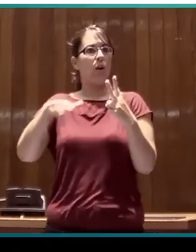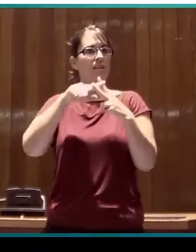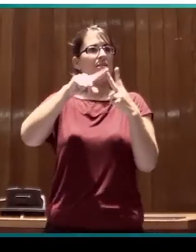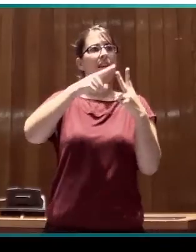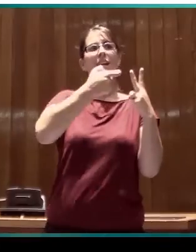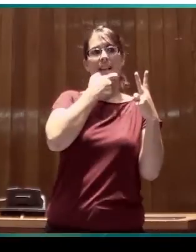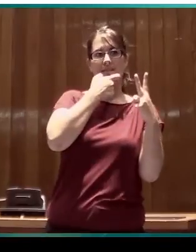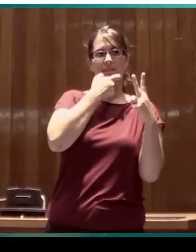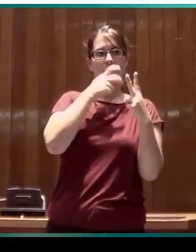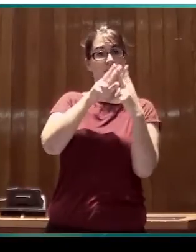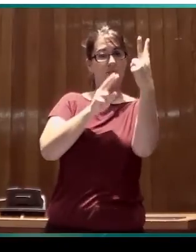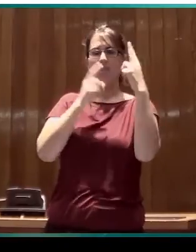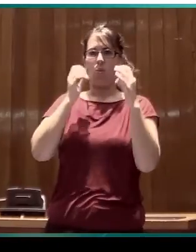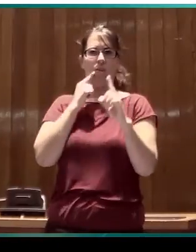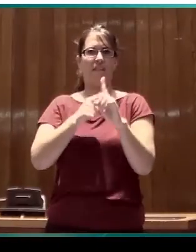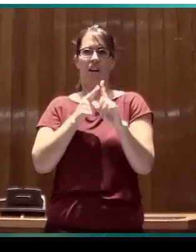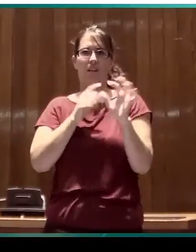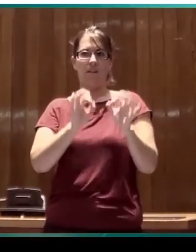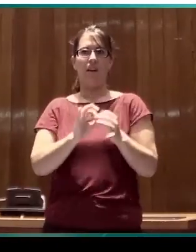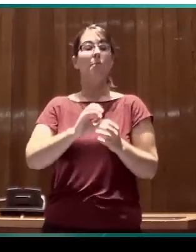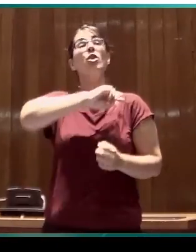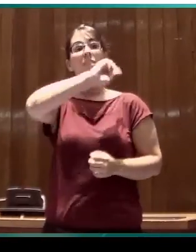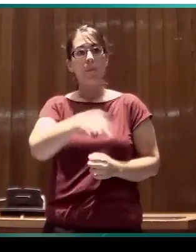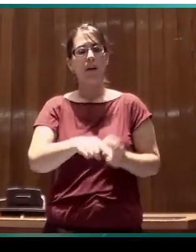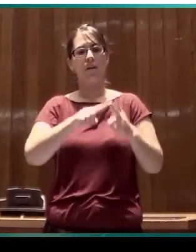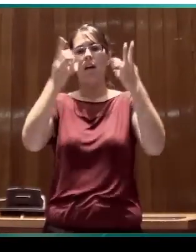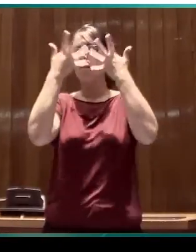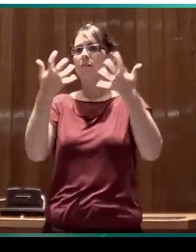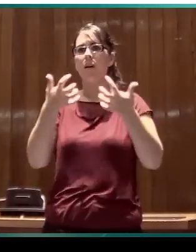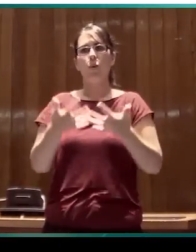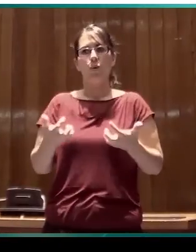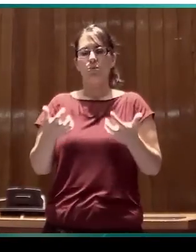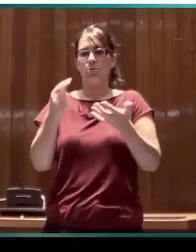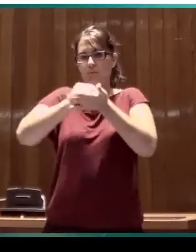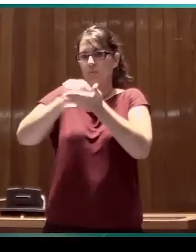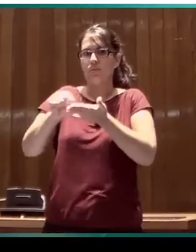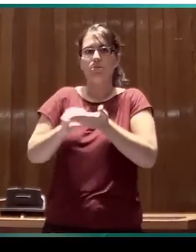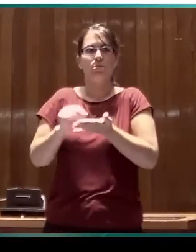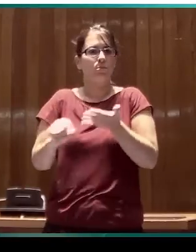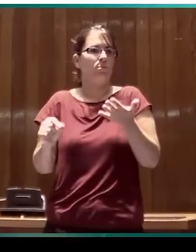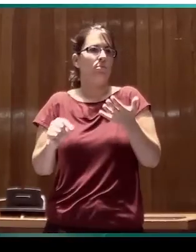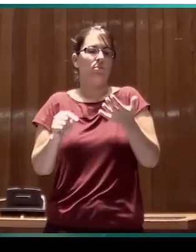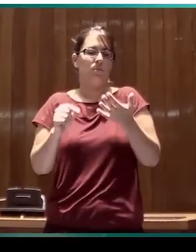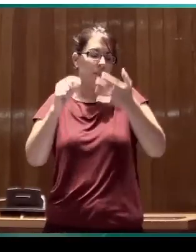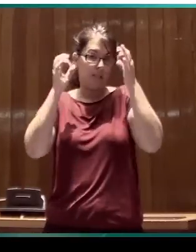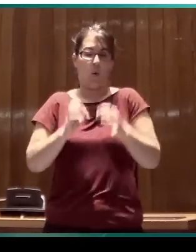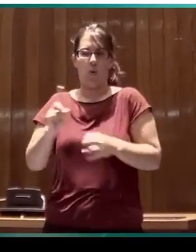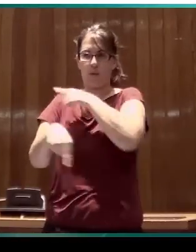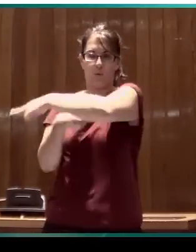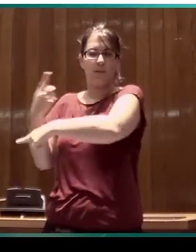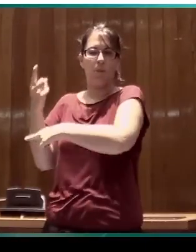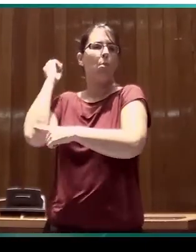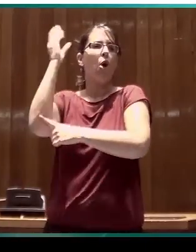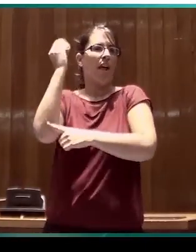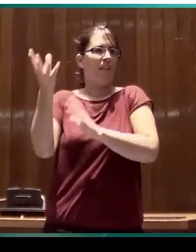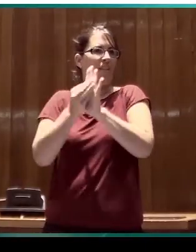será sin duda una referencia. Y también tiene numerosos artículos que seguramente se reflejarán en su ponencia sobre estas